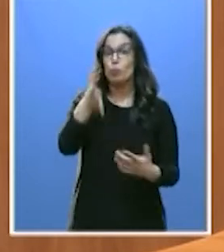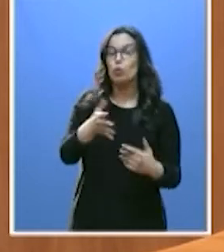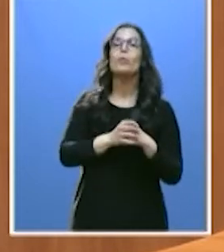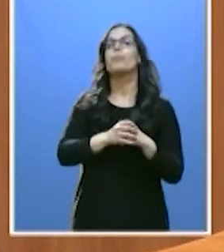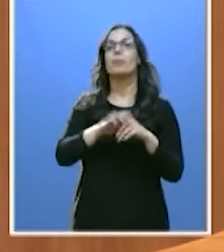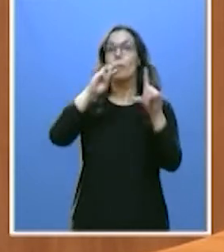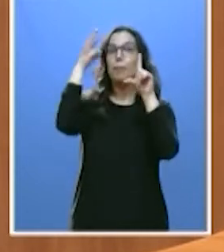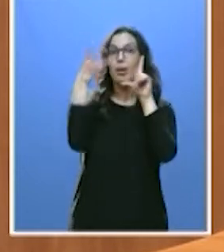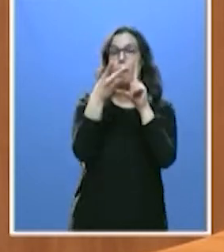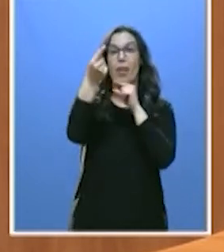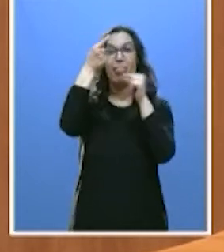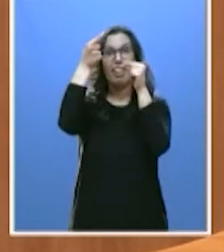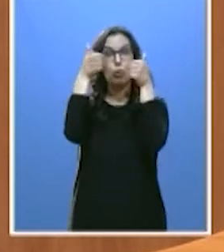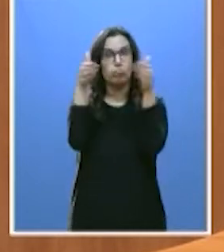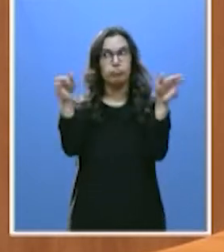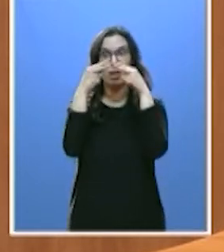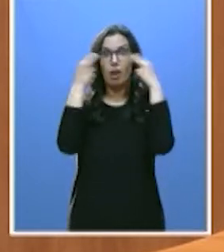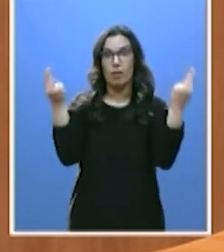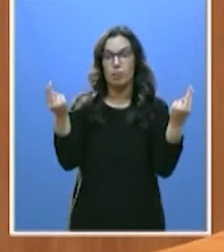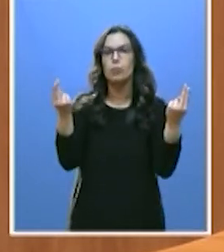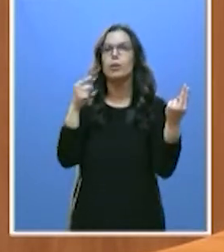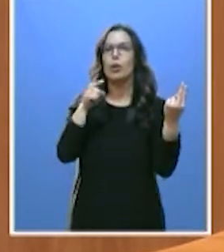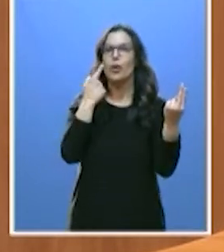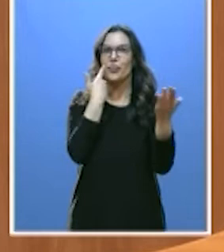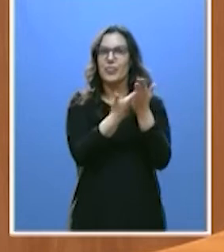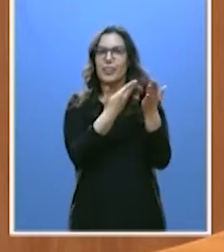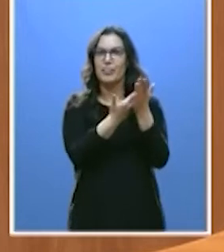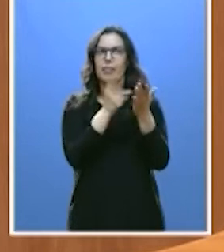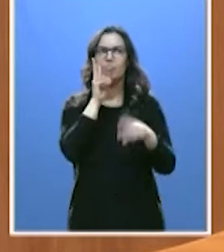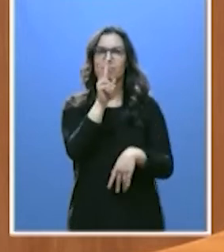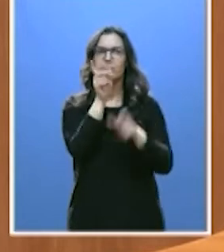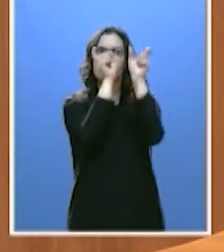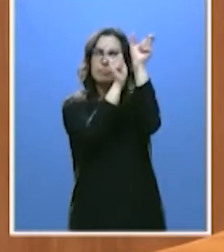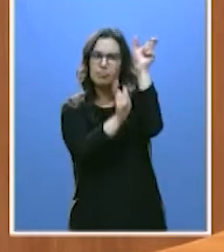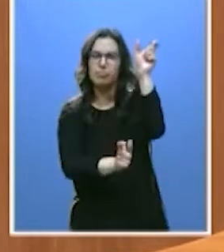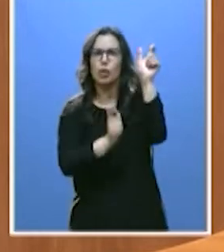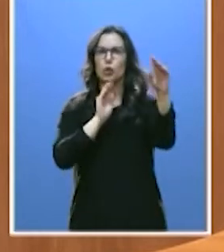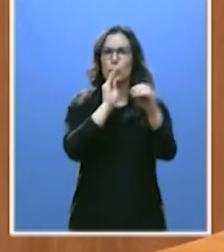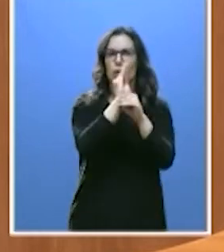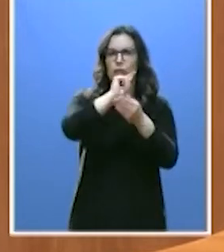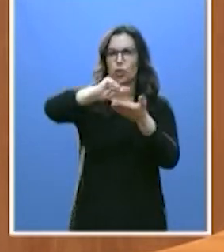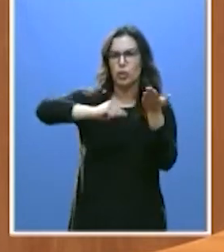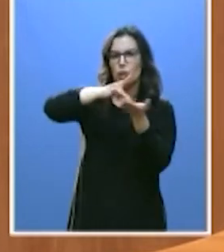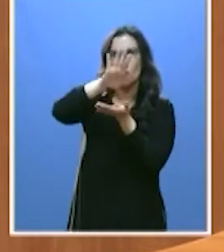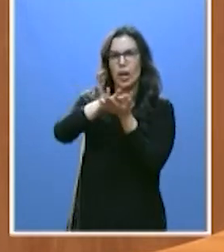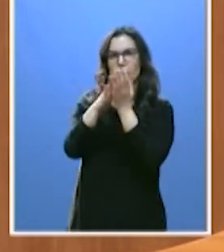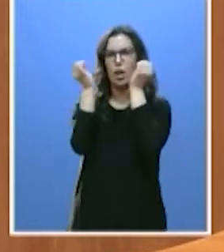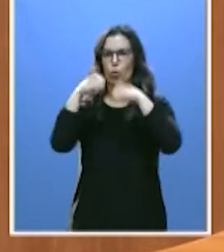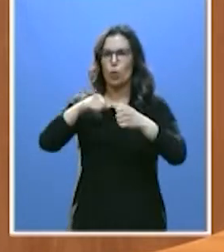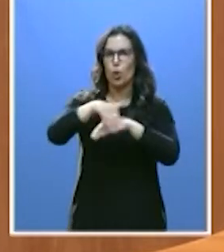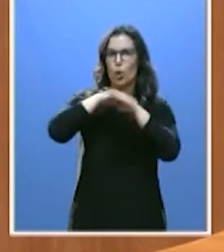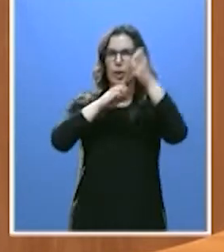de datos abiertos muestra subvenciones, contratos, actas, acuerdos de Gobierno,